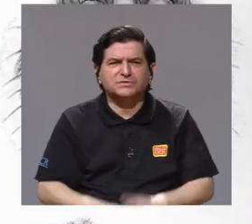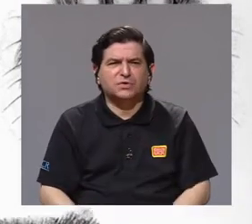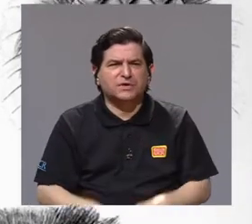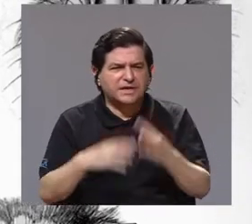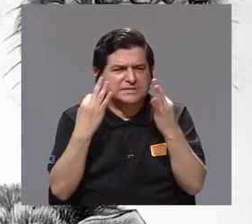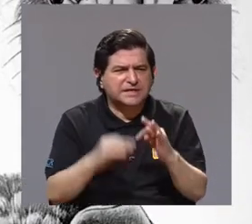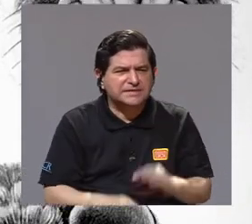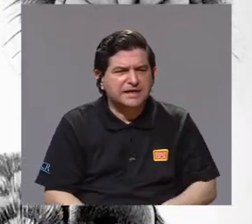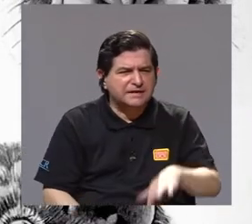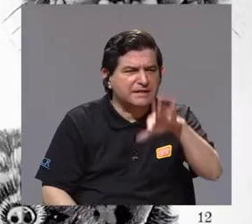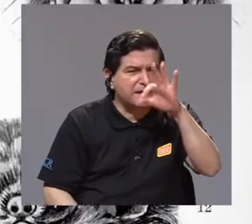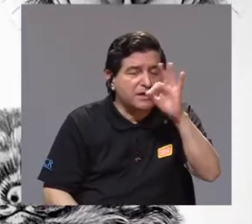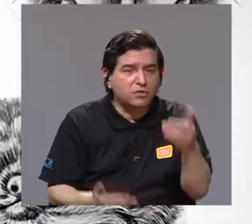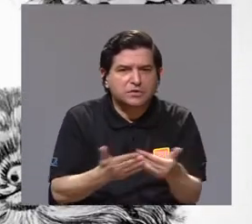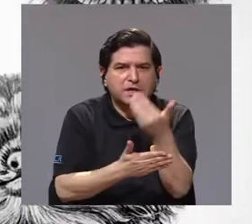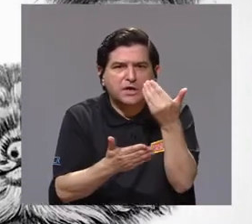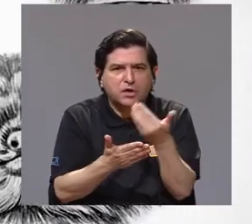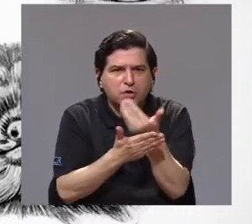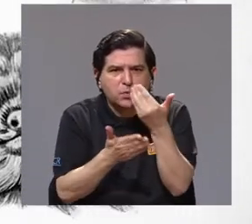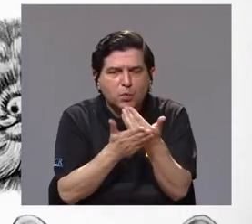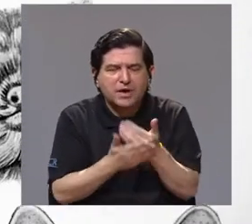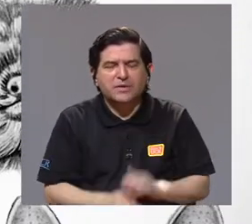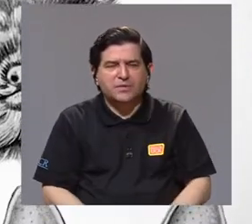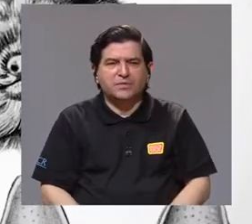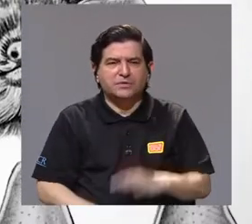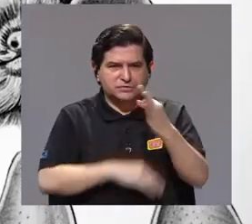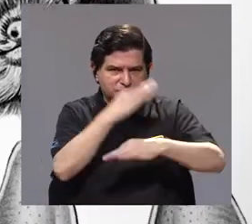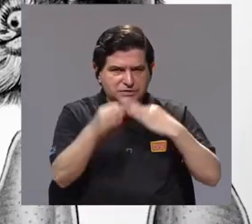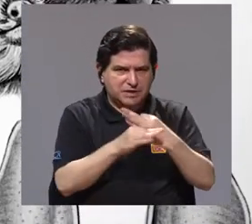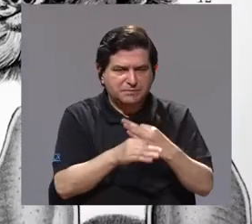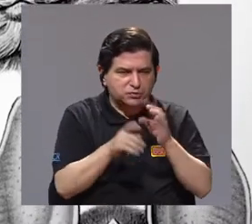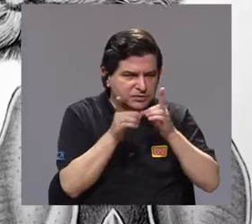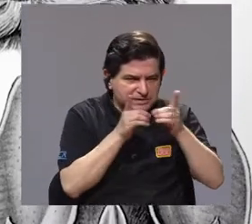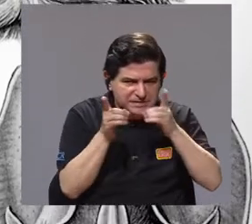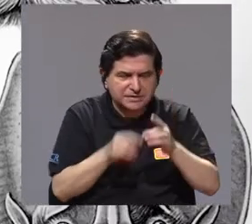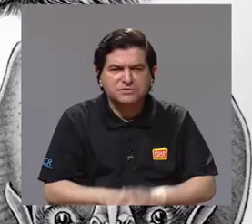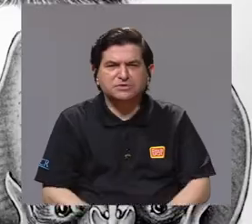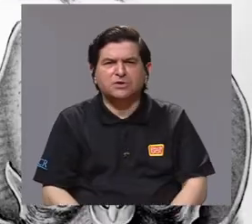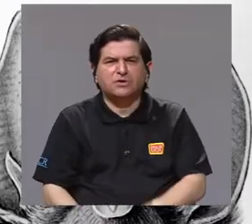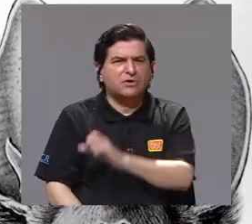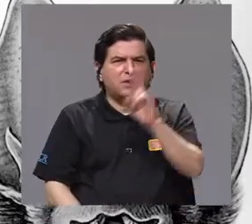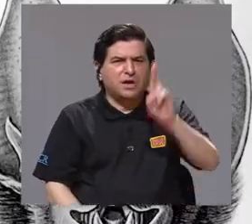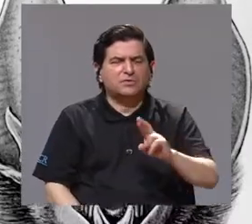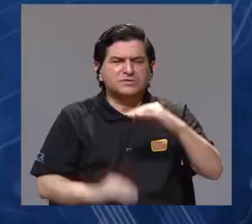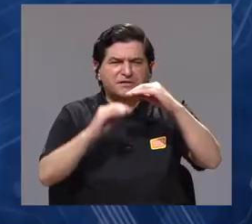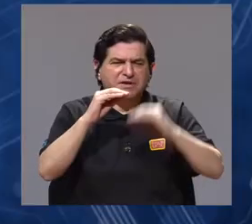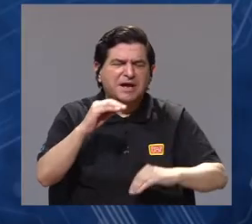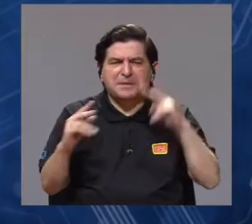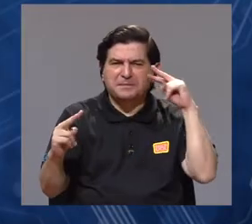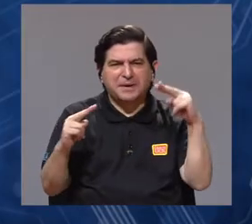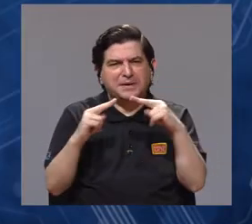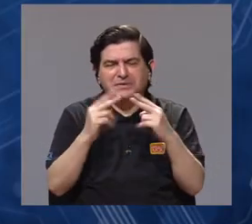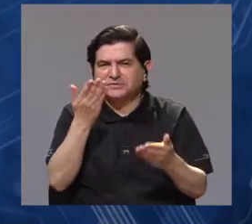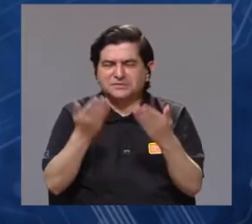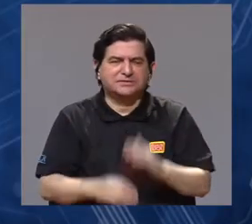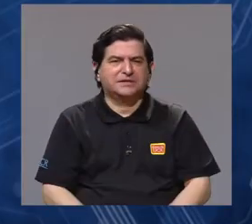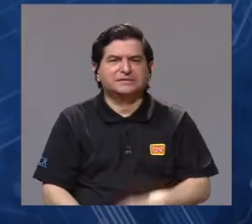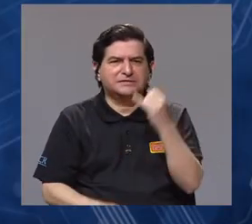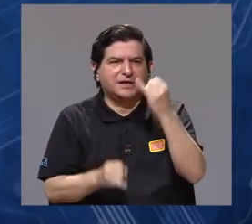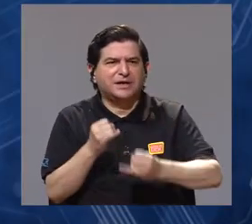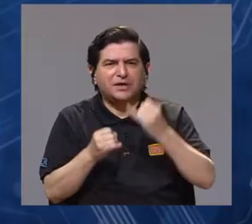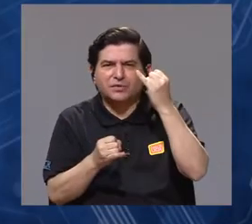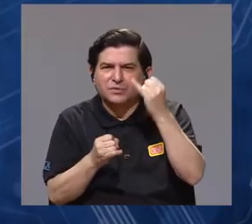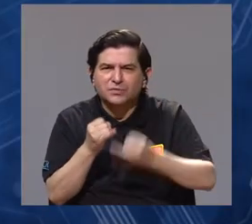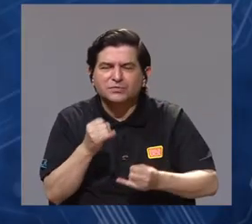gente dedicada a descubrir las especies, a describir las especies, porque es menos conocido que Costa Rica. En Costa Rica,